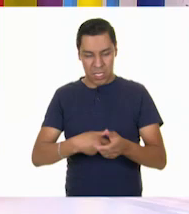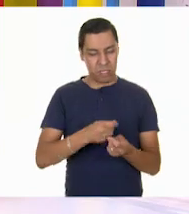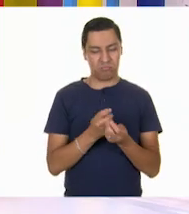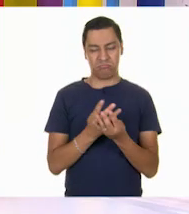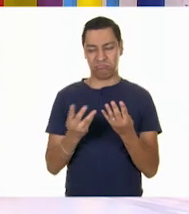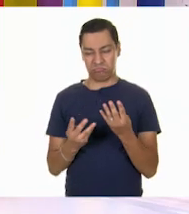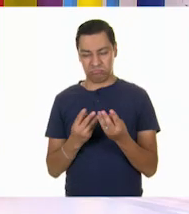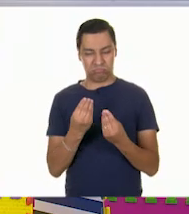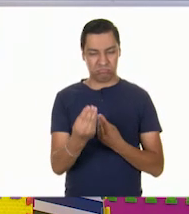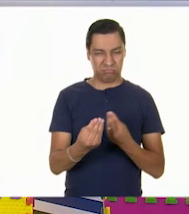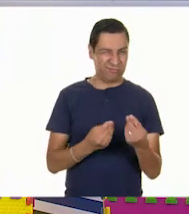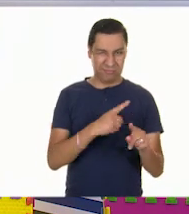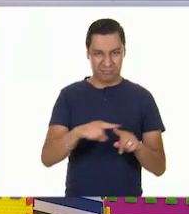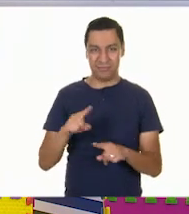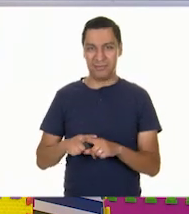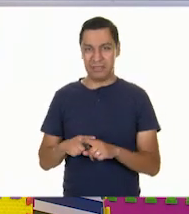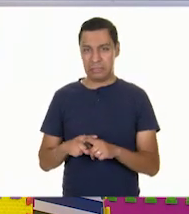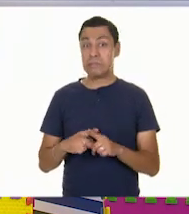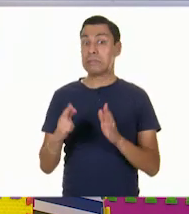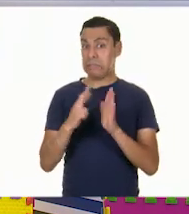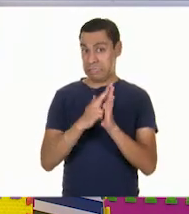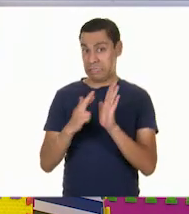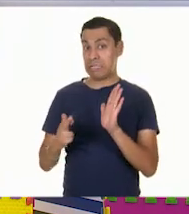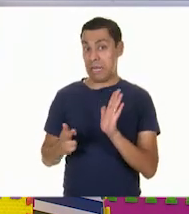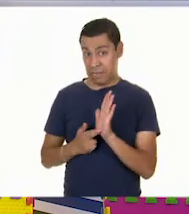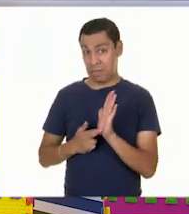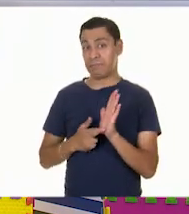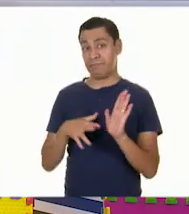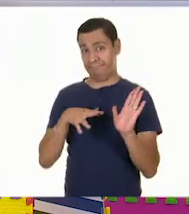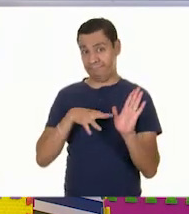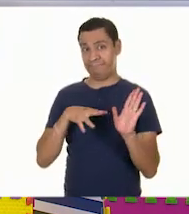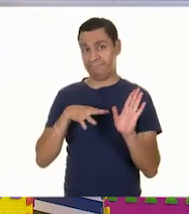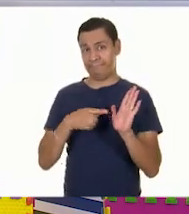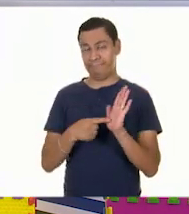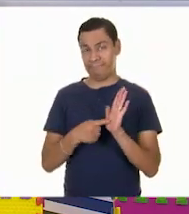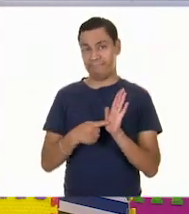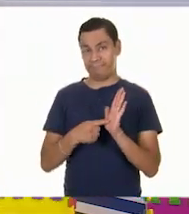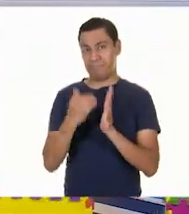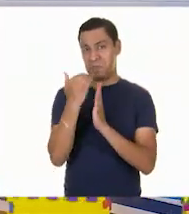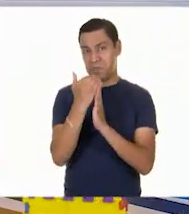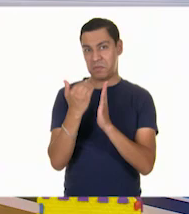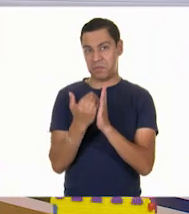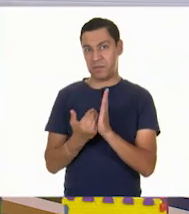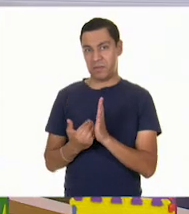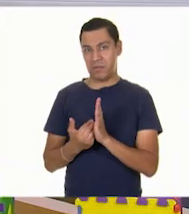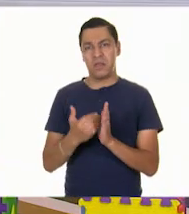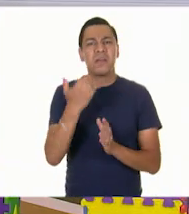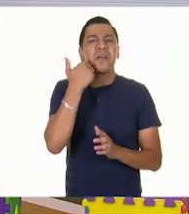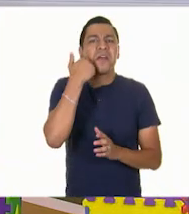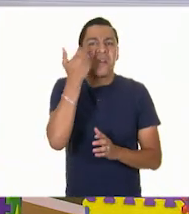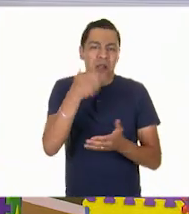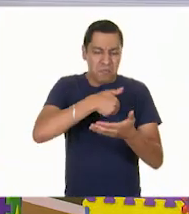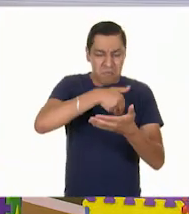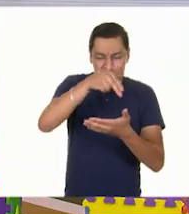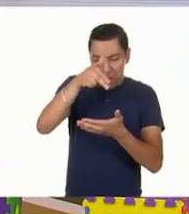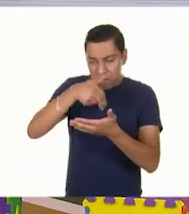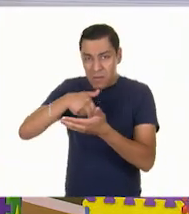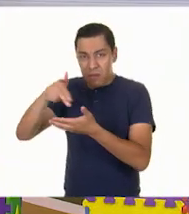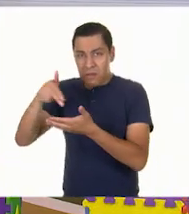actividad recreativa? Claro que sí. Solamente que el juego de mesa lleva reglas. Sin embargo, si queremos iluminar o queremos dibujar como lo